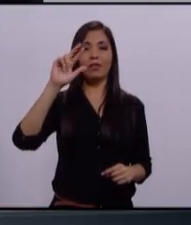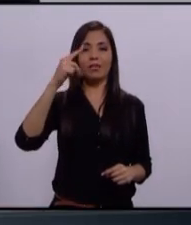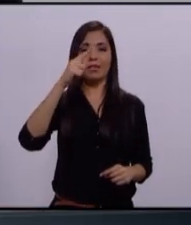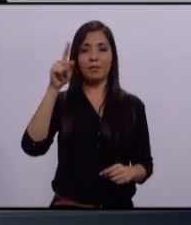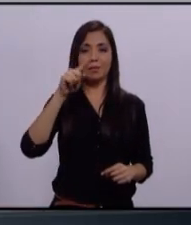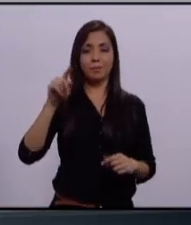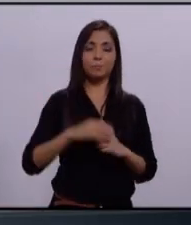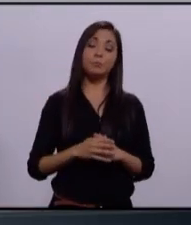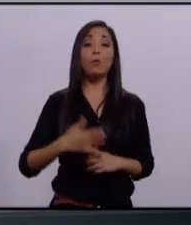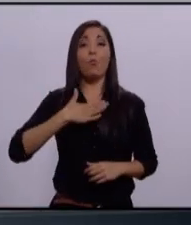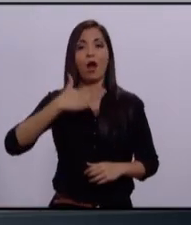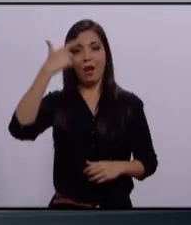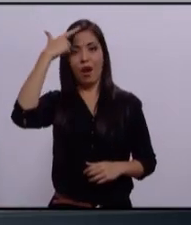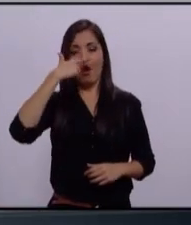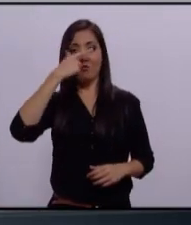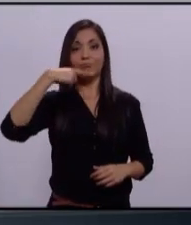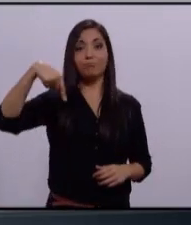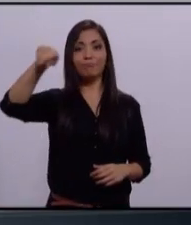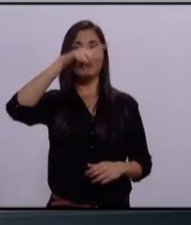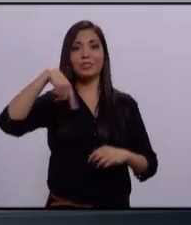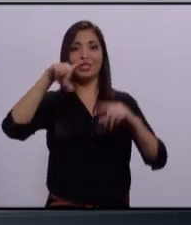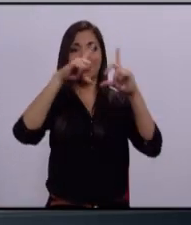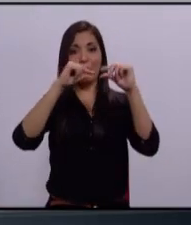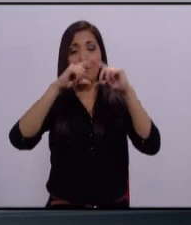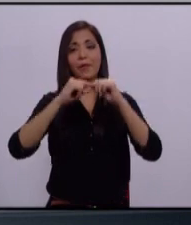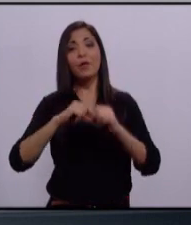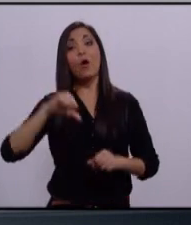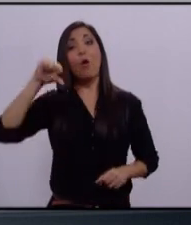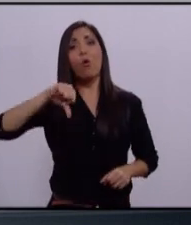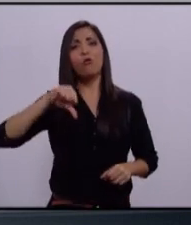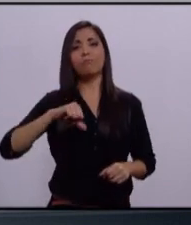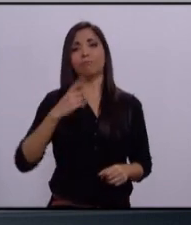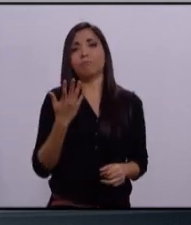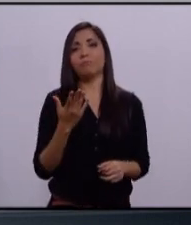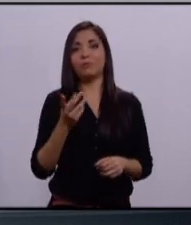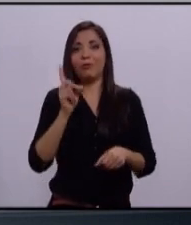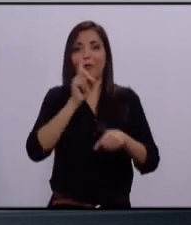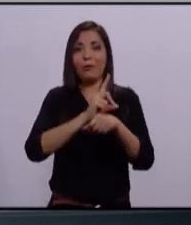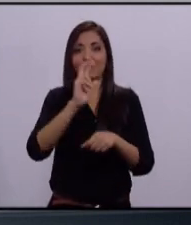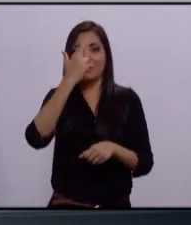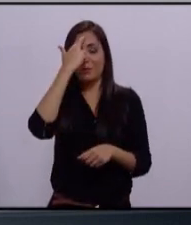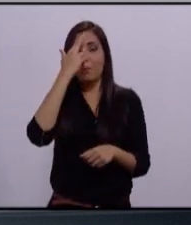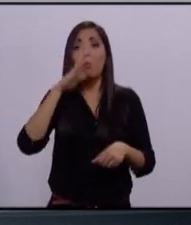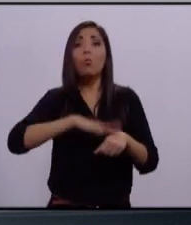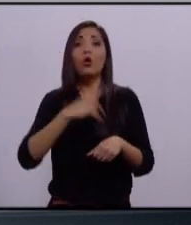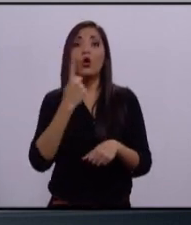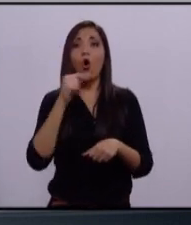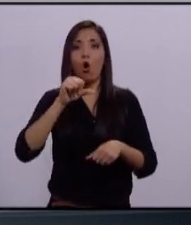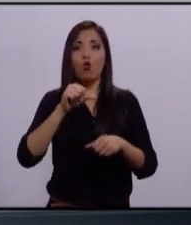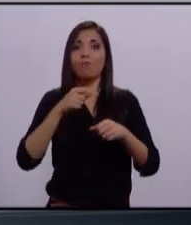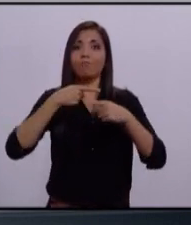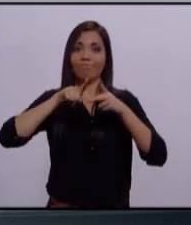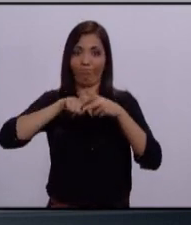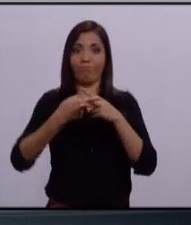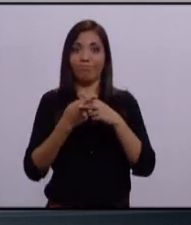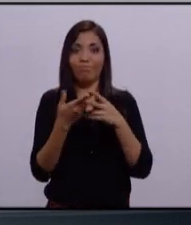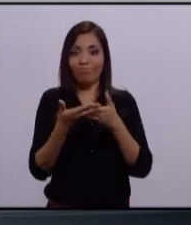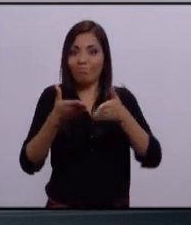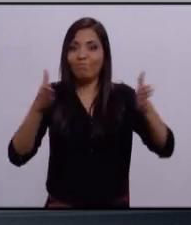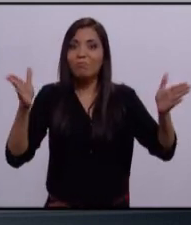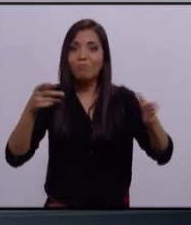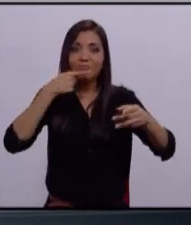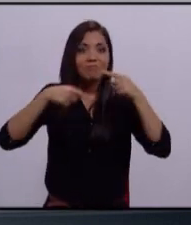Buenas noches, queridos zapopanos. Hoy, hoy es un día histórico en el cual abrimos el debate, compañeros